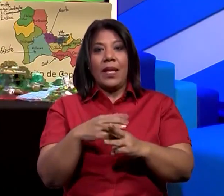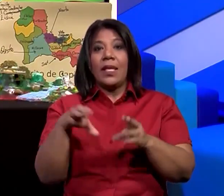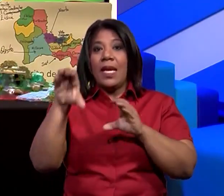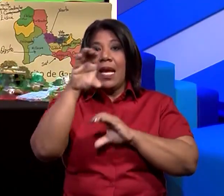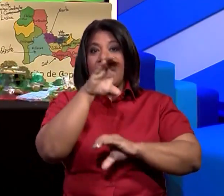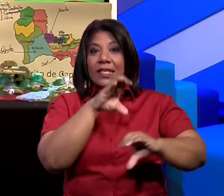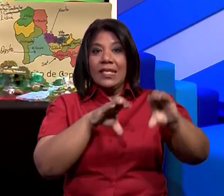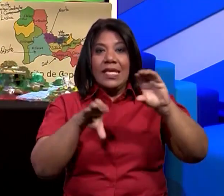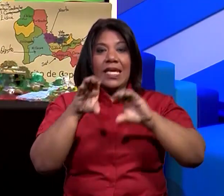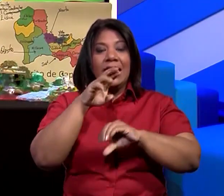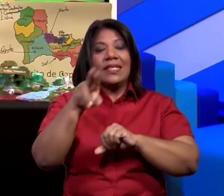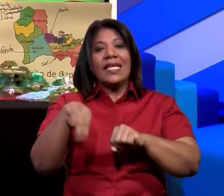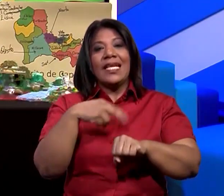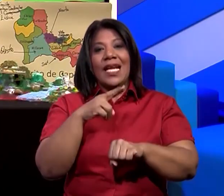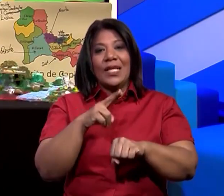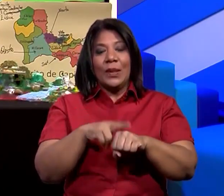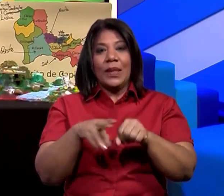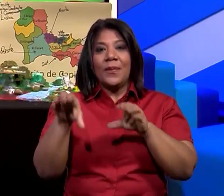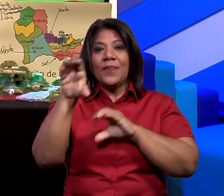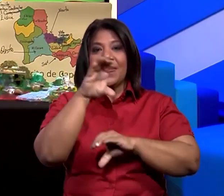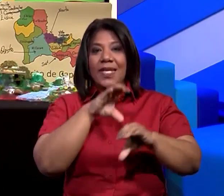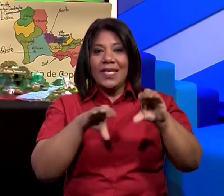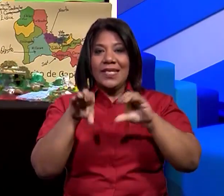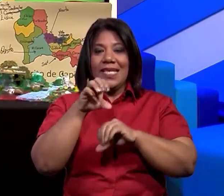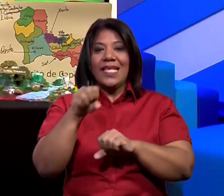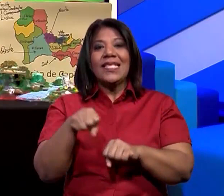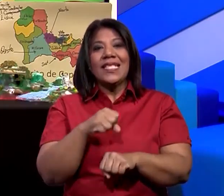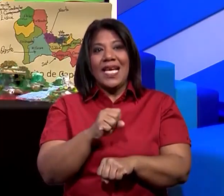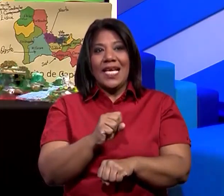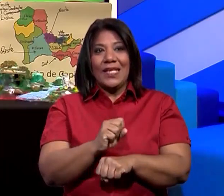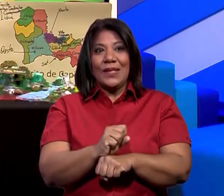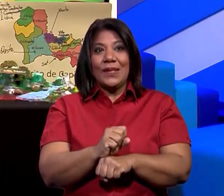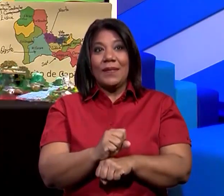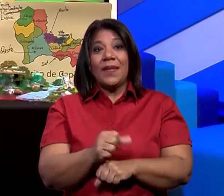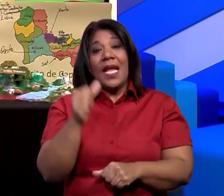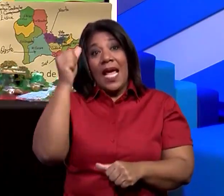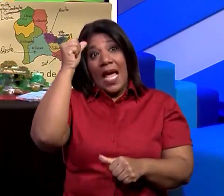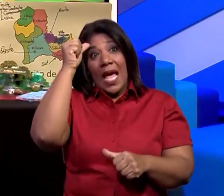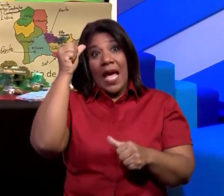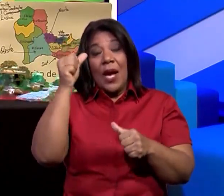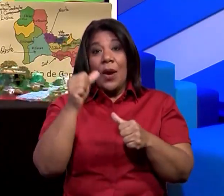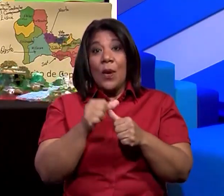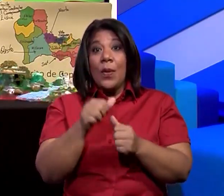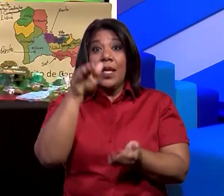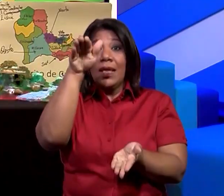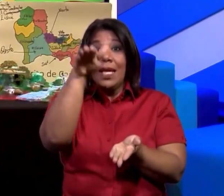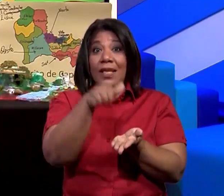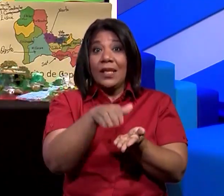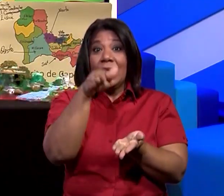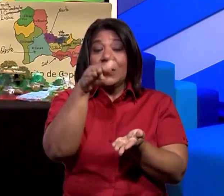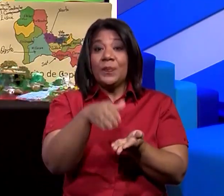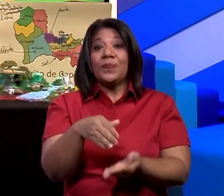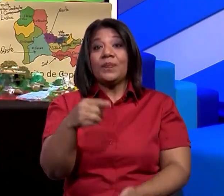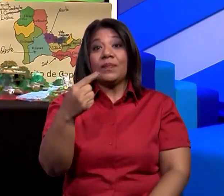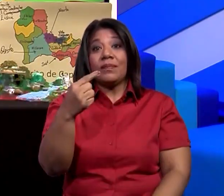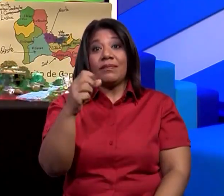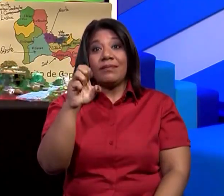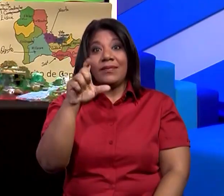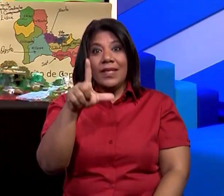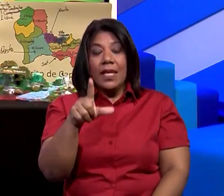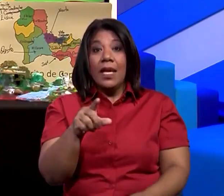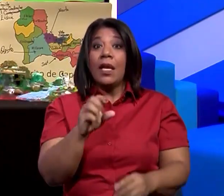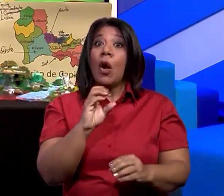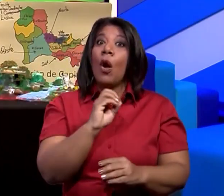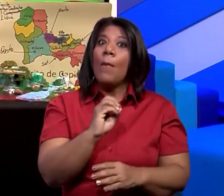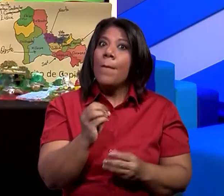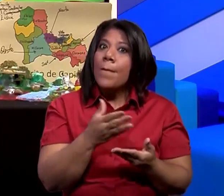naturales y ciencias sociales, por supuesto. Recuerden, lavarse las manos, todos en casa,